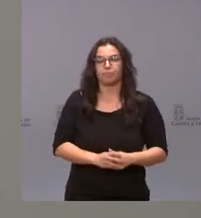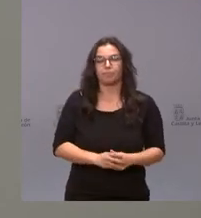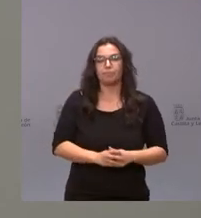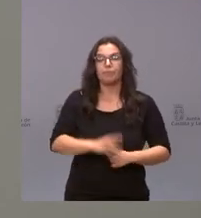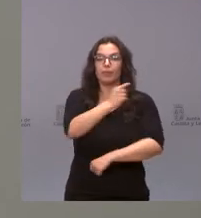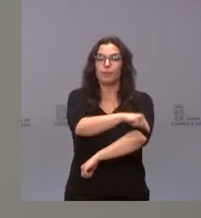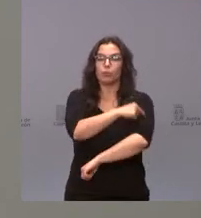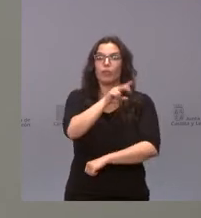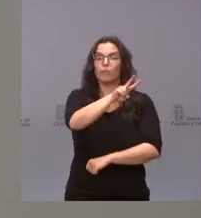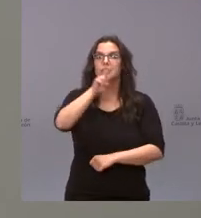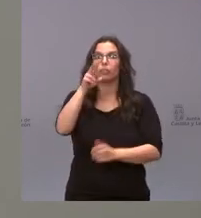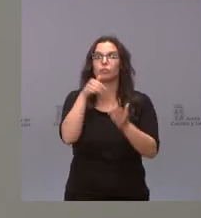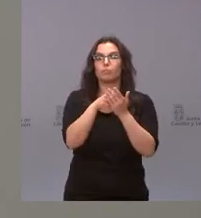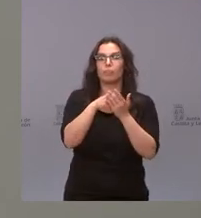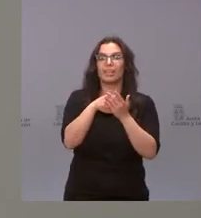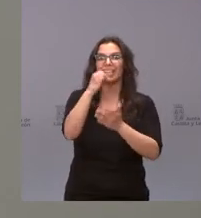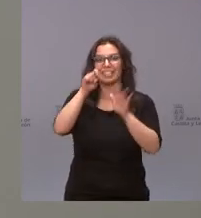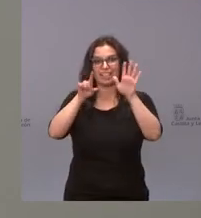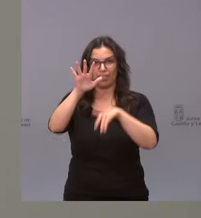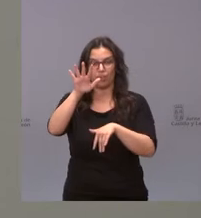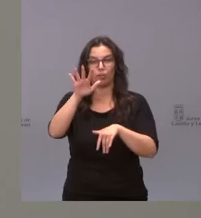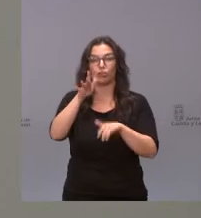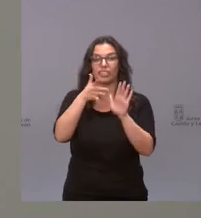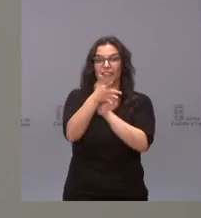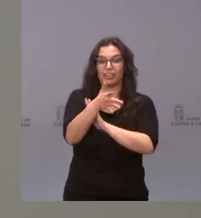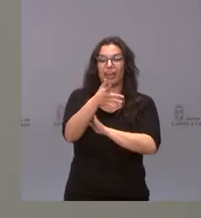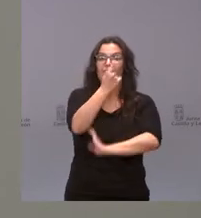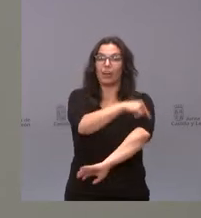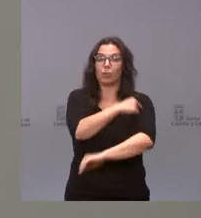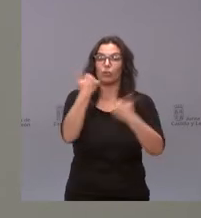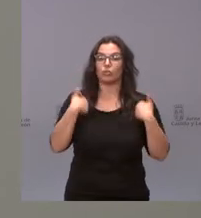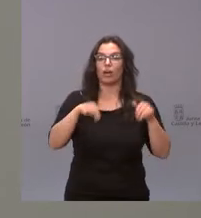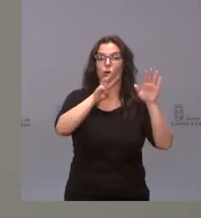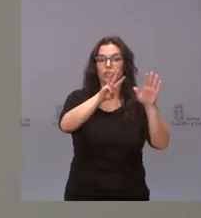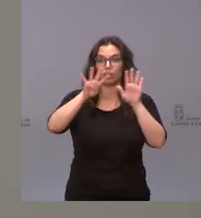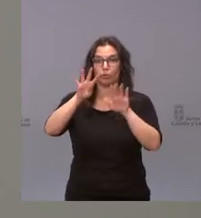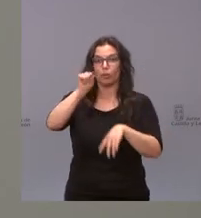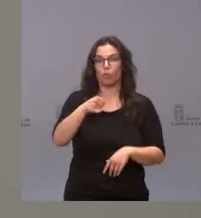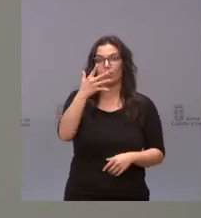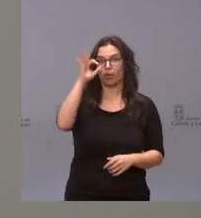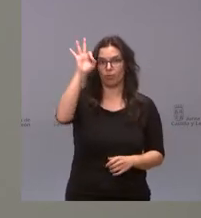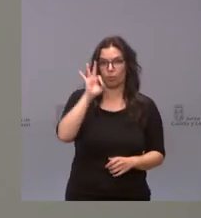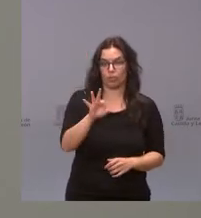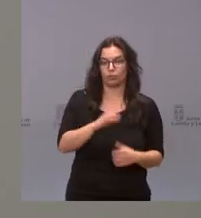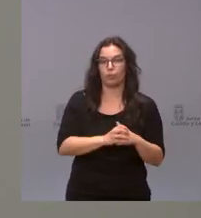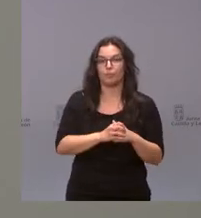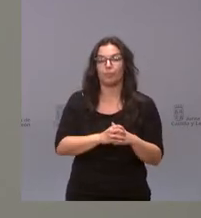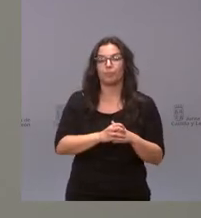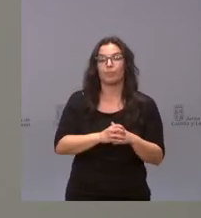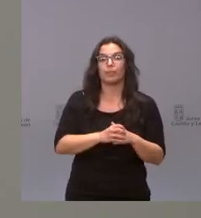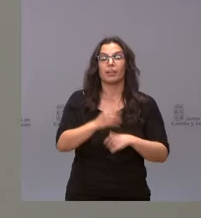22.065, lo que supone el 89,5% del total, no se han